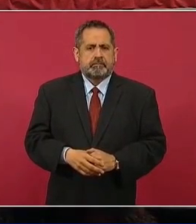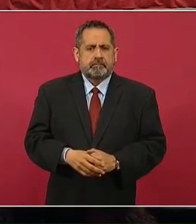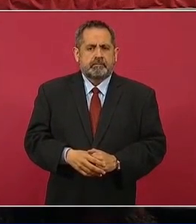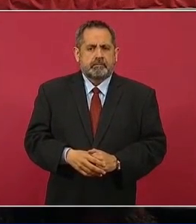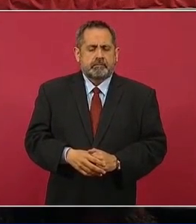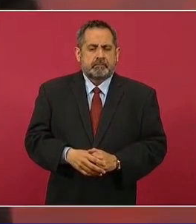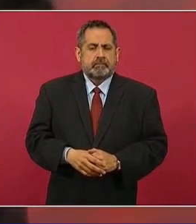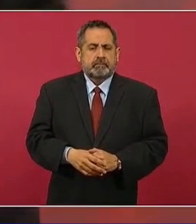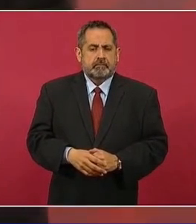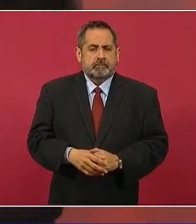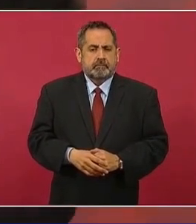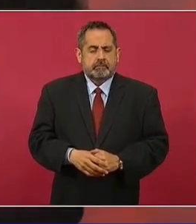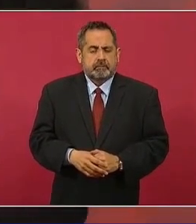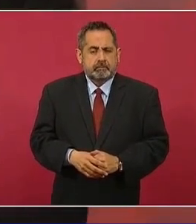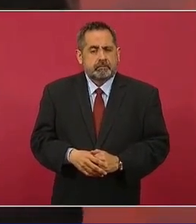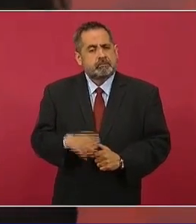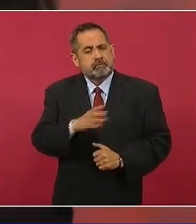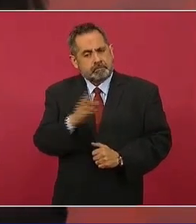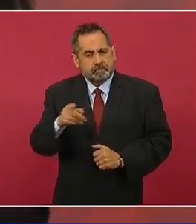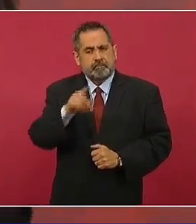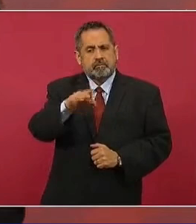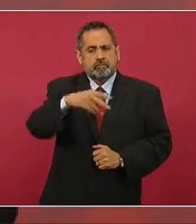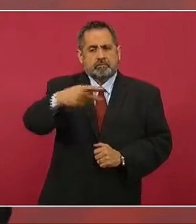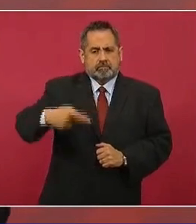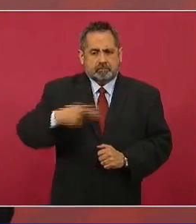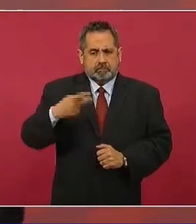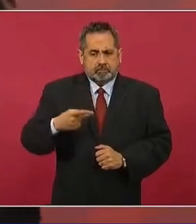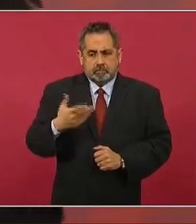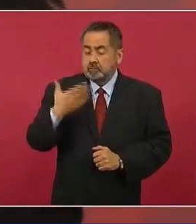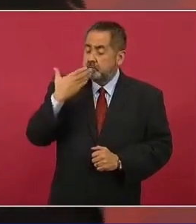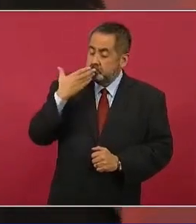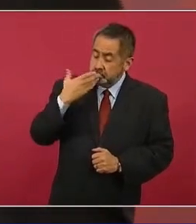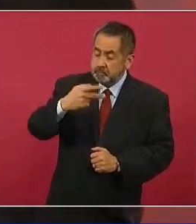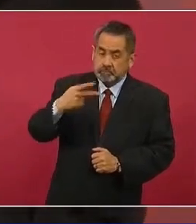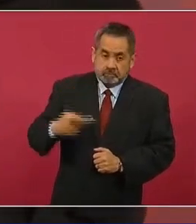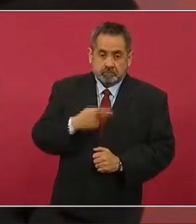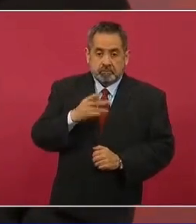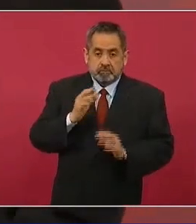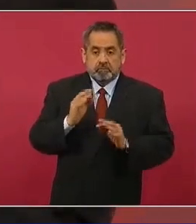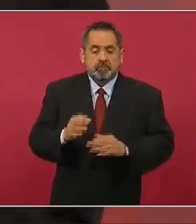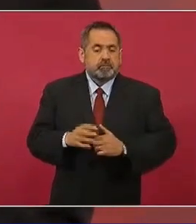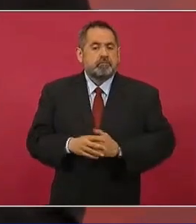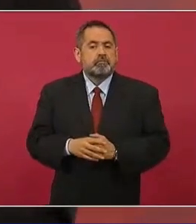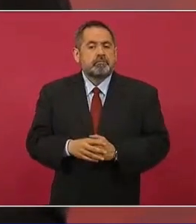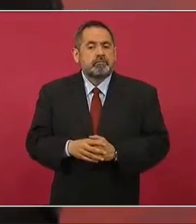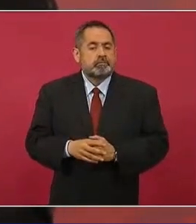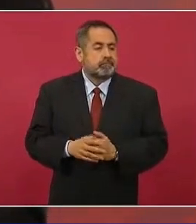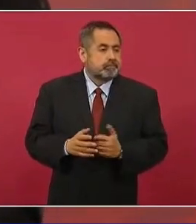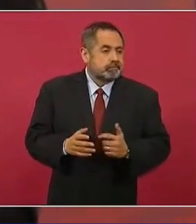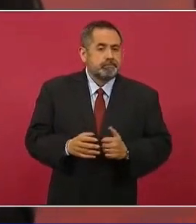Y sobre tu pregunta, es muy buena, porque es